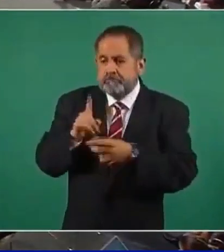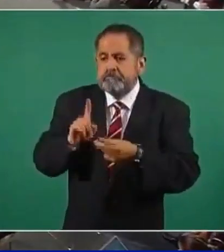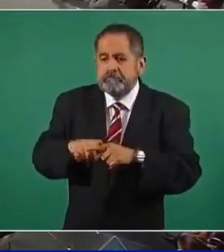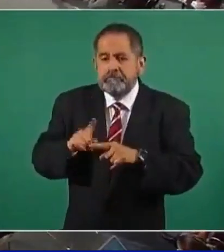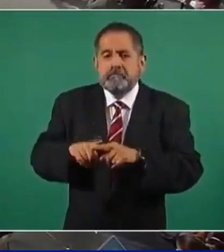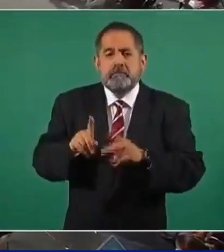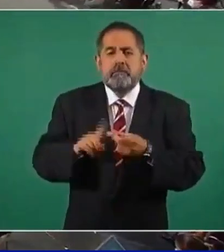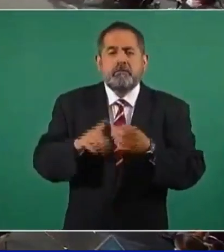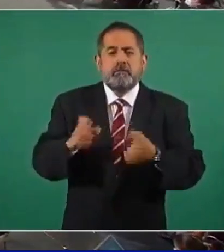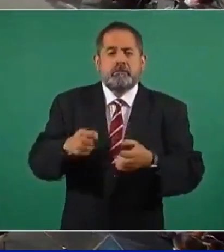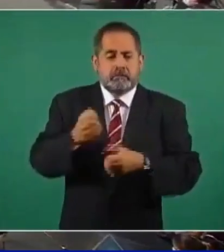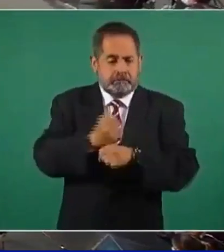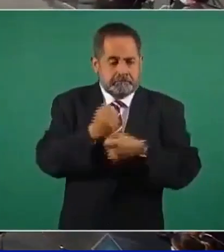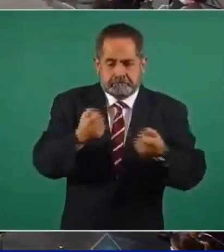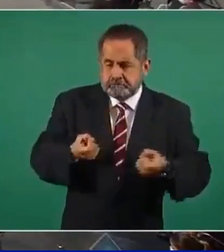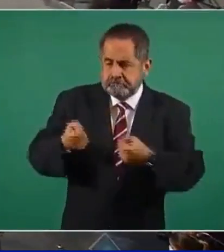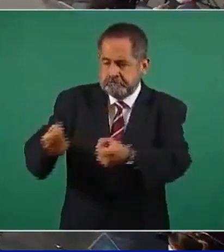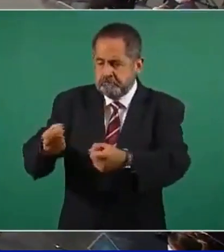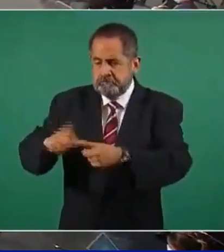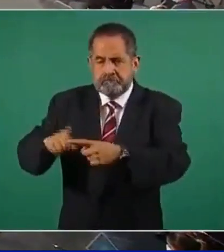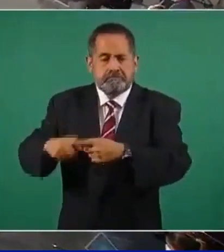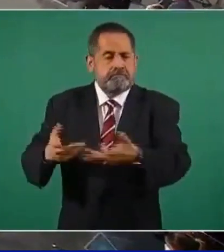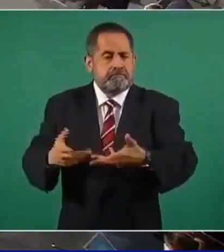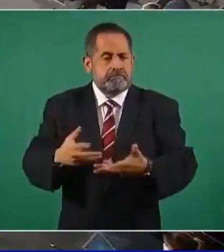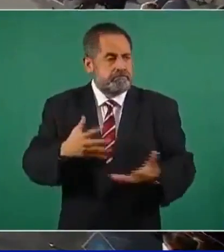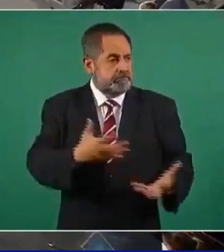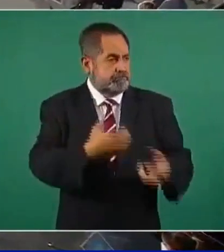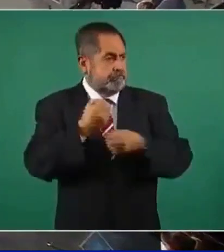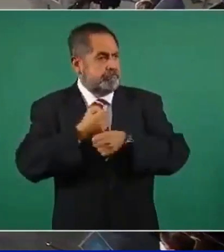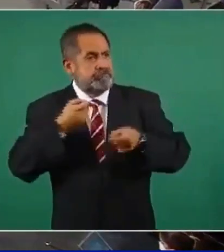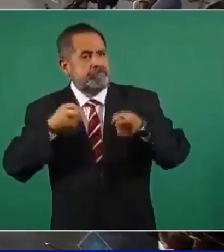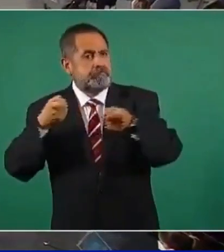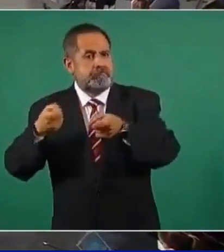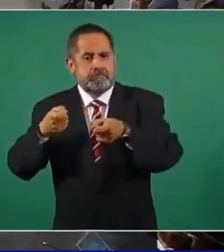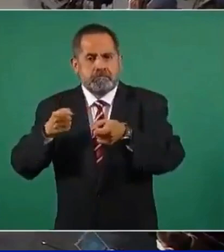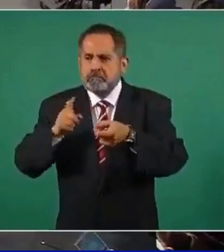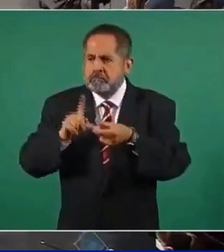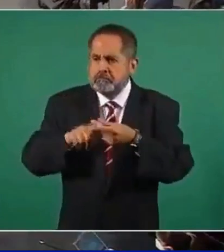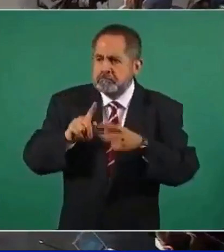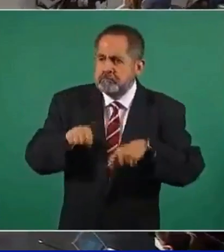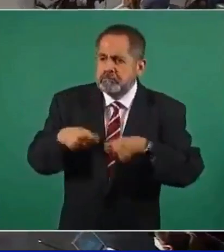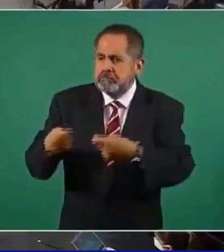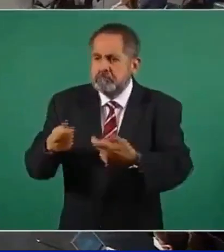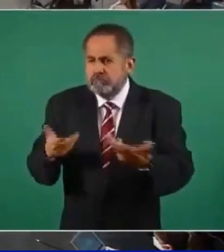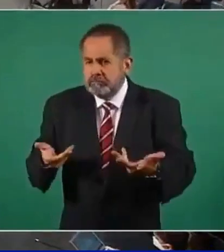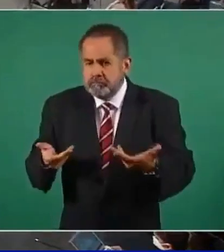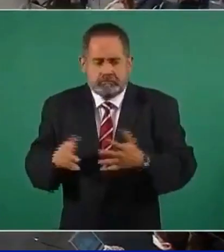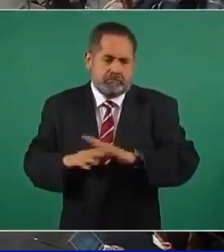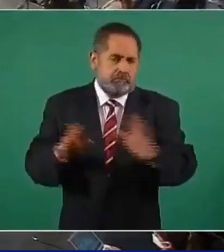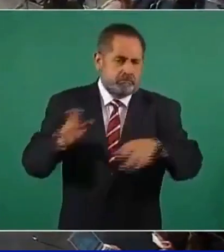sacaron esas armas, en cualquier caso.